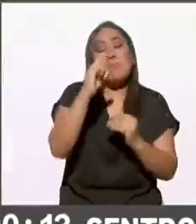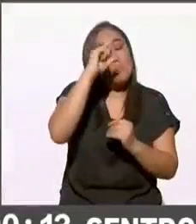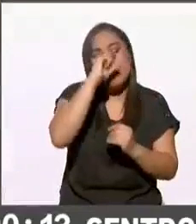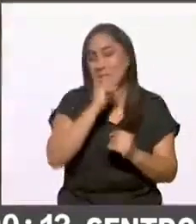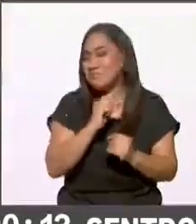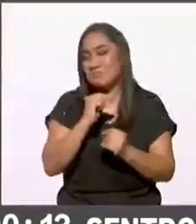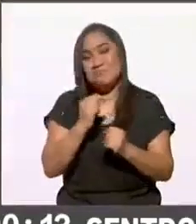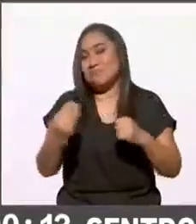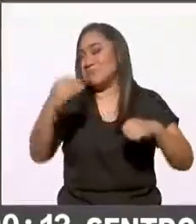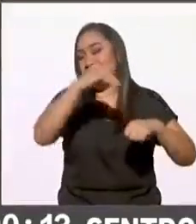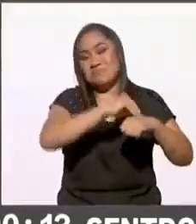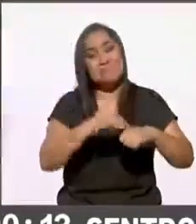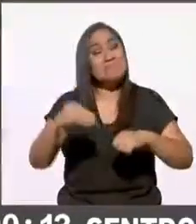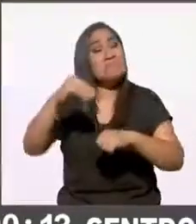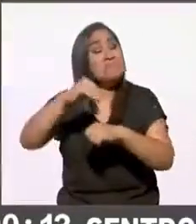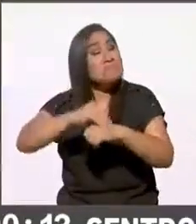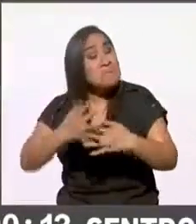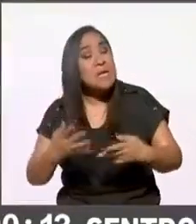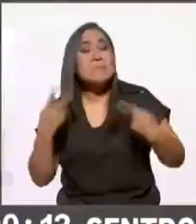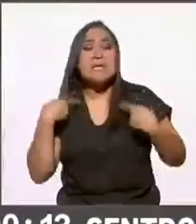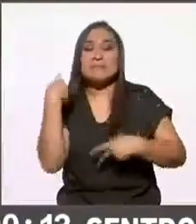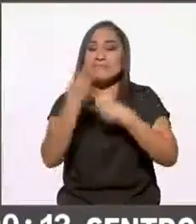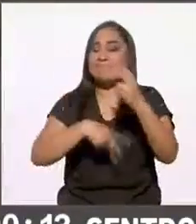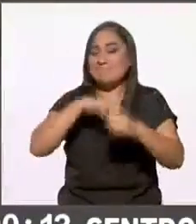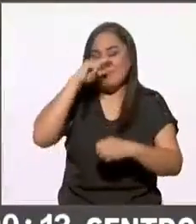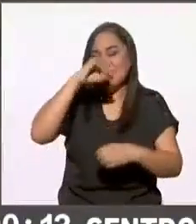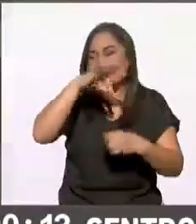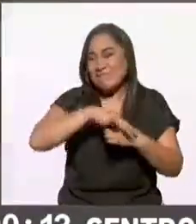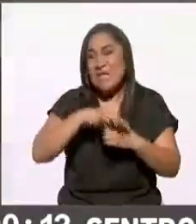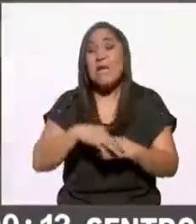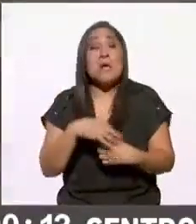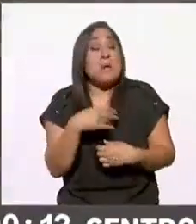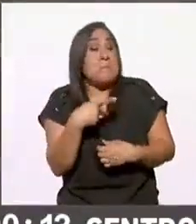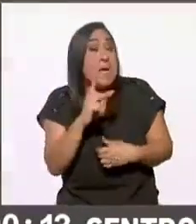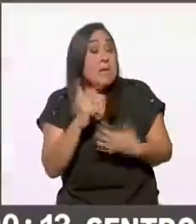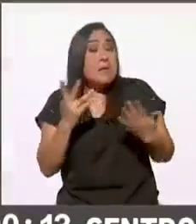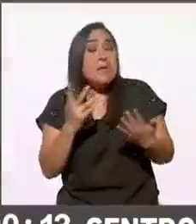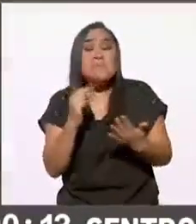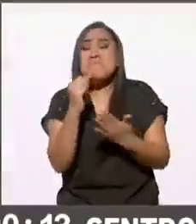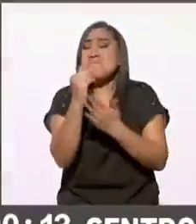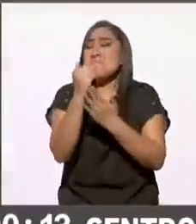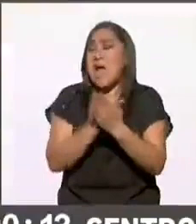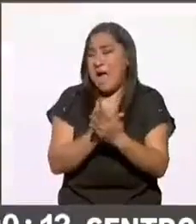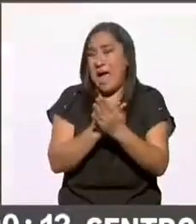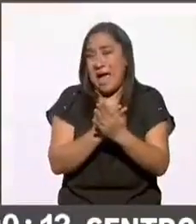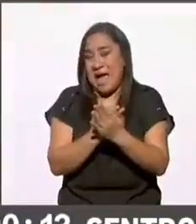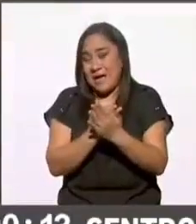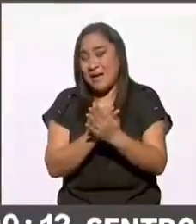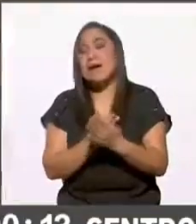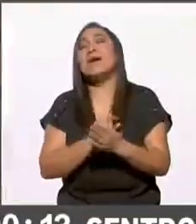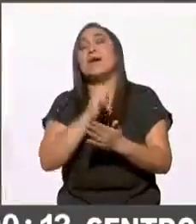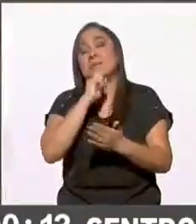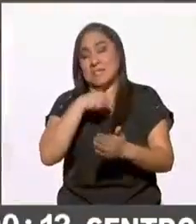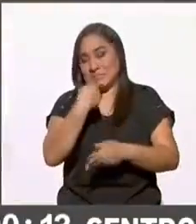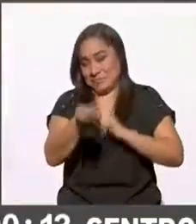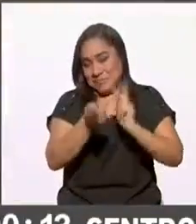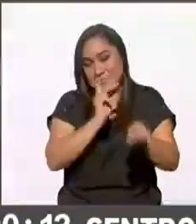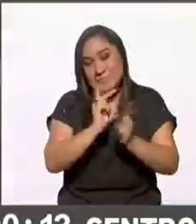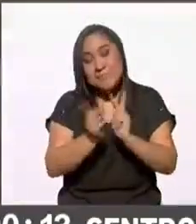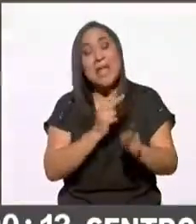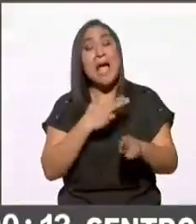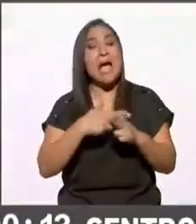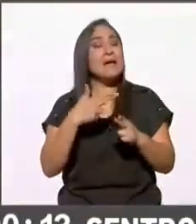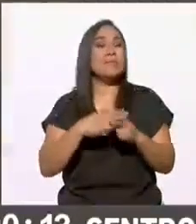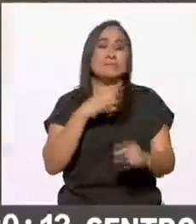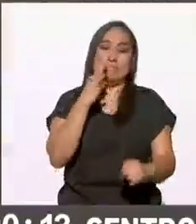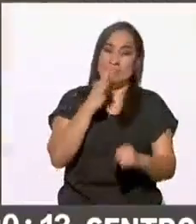establecerse y la gente no pudo votar su voto pero el número fue mínimo también comentarles que al final de